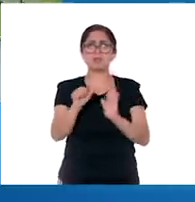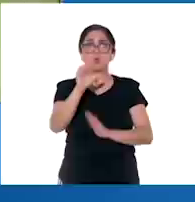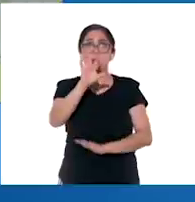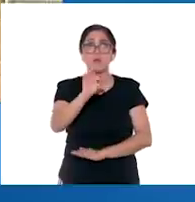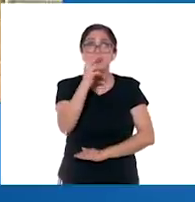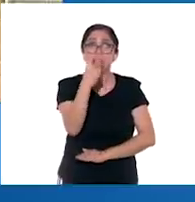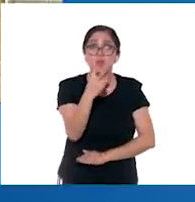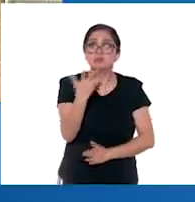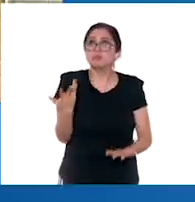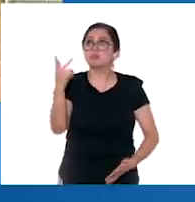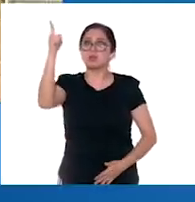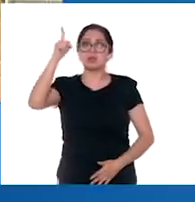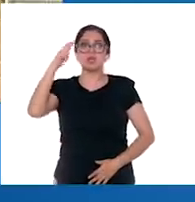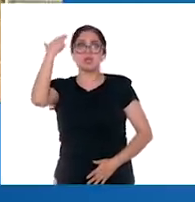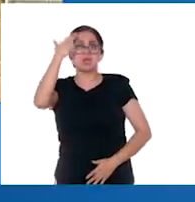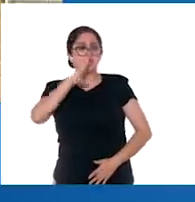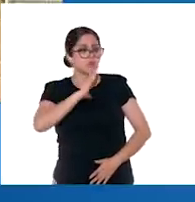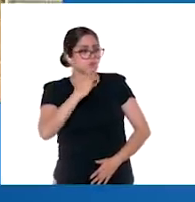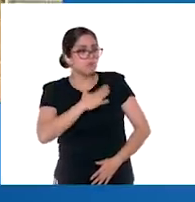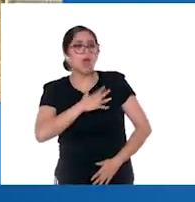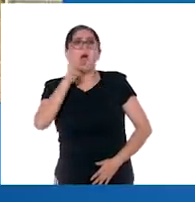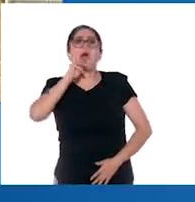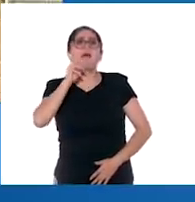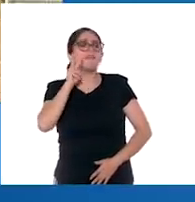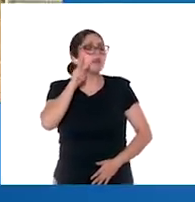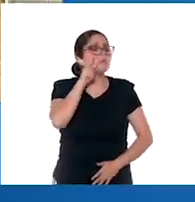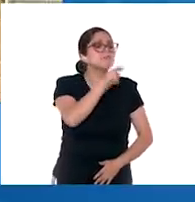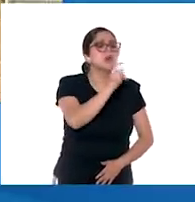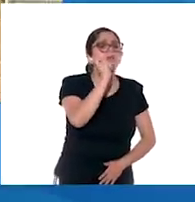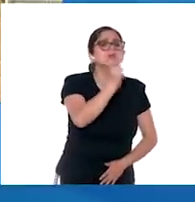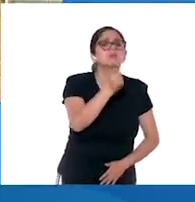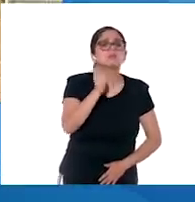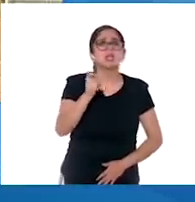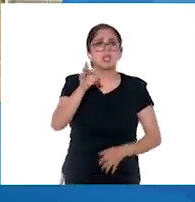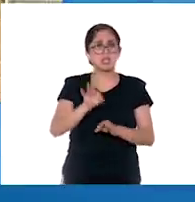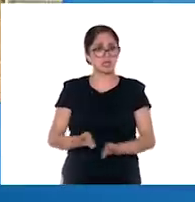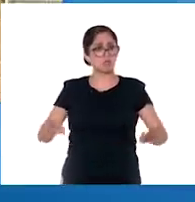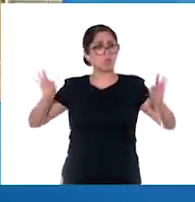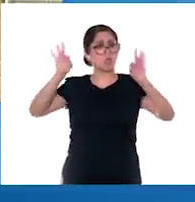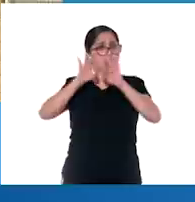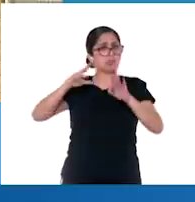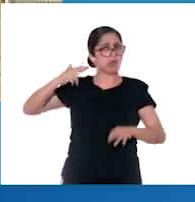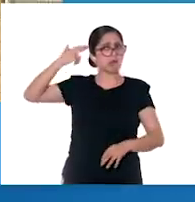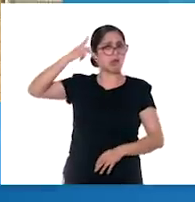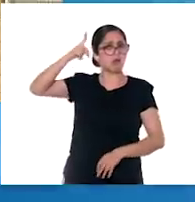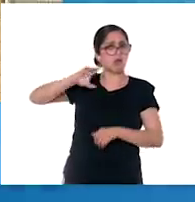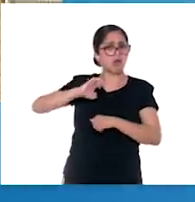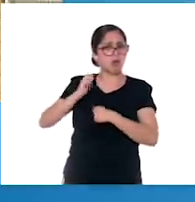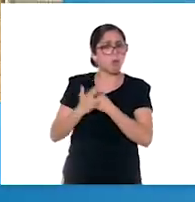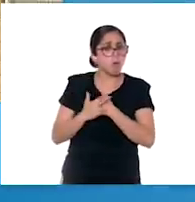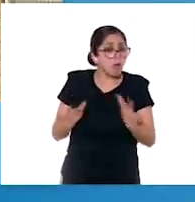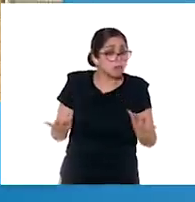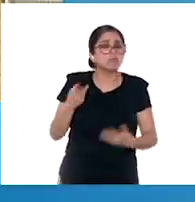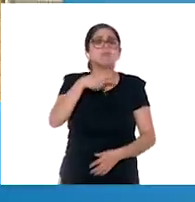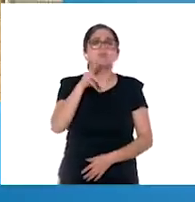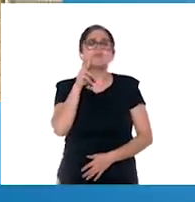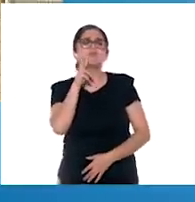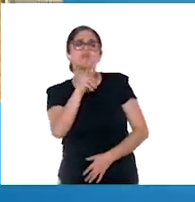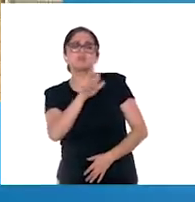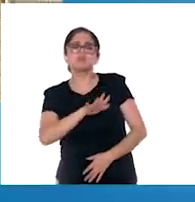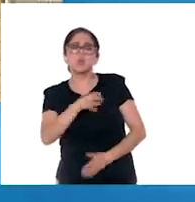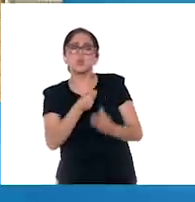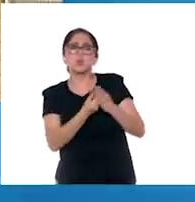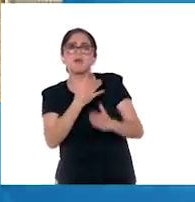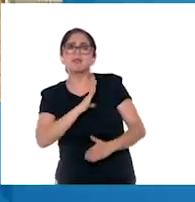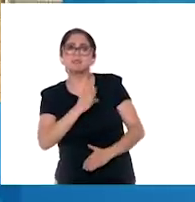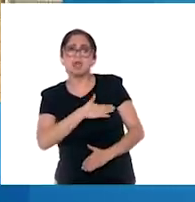El rey de España constantemente enviaba inspectores a velar por los intereses del reino. Y para gobernar con mayor eficacia, el territorio se